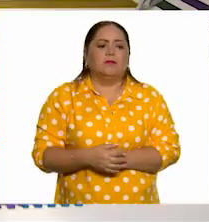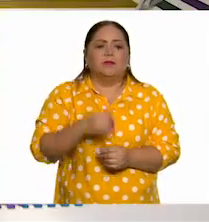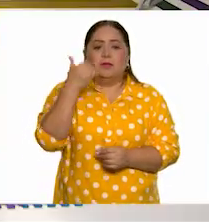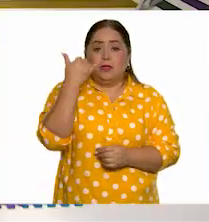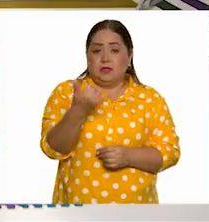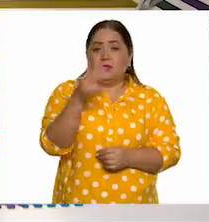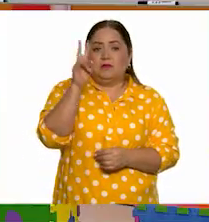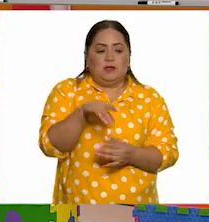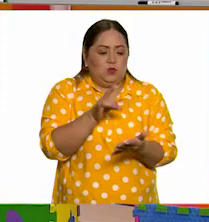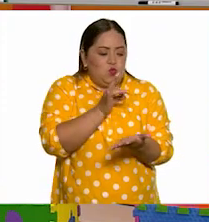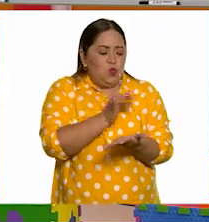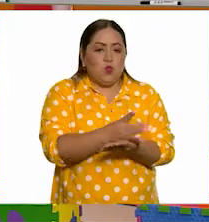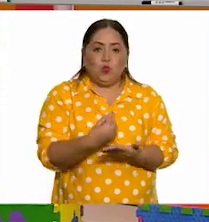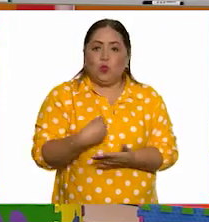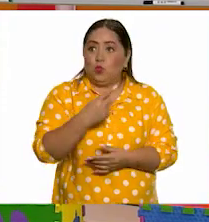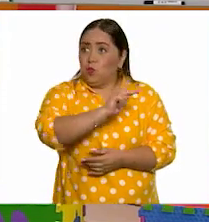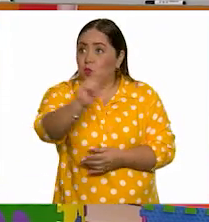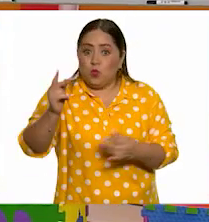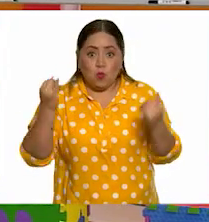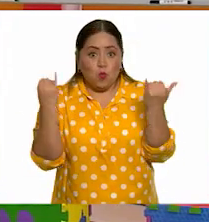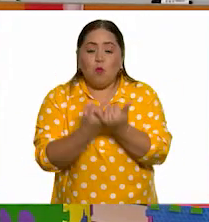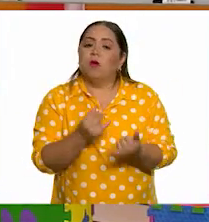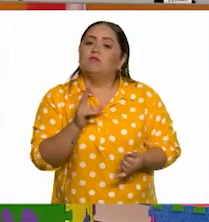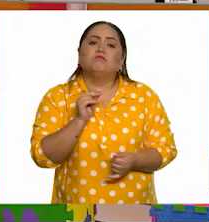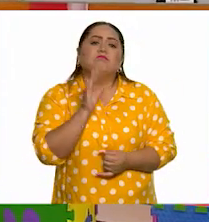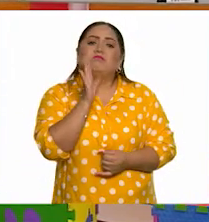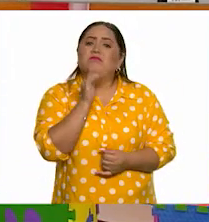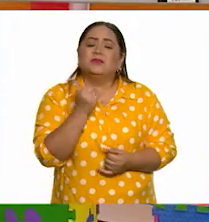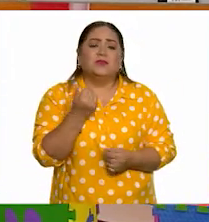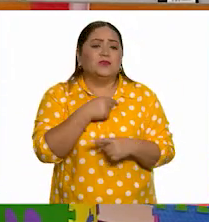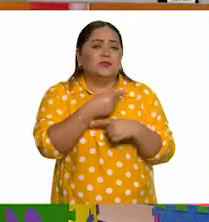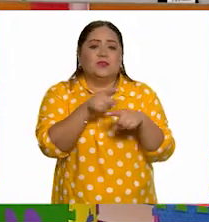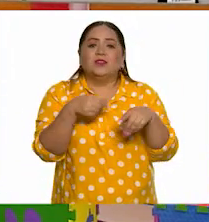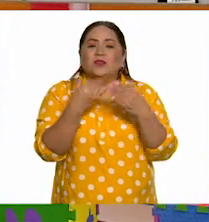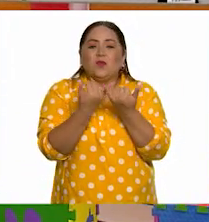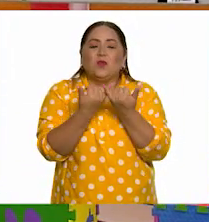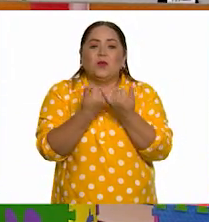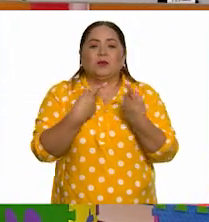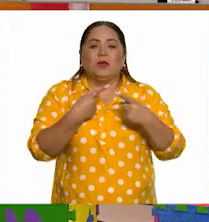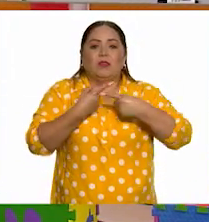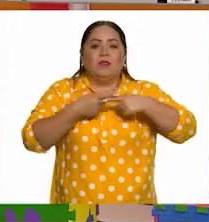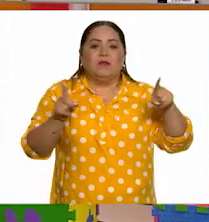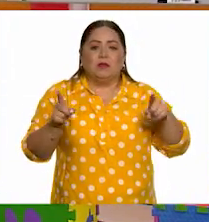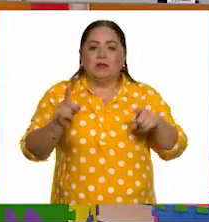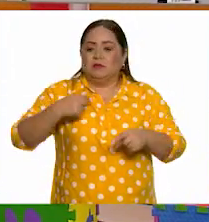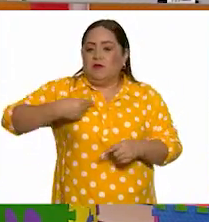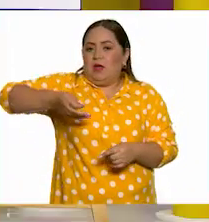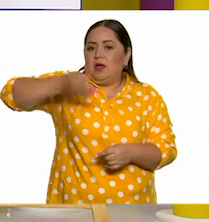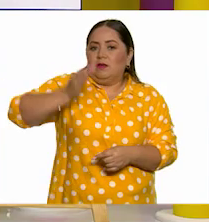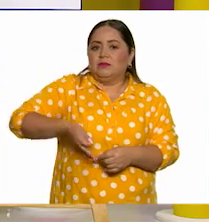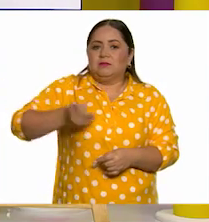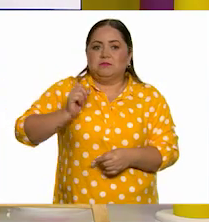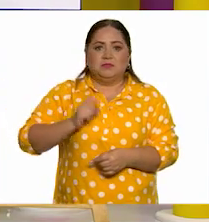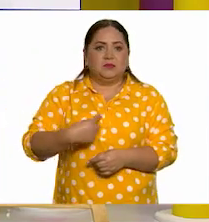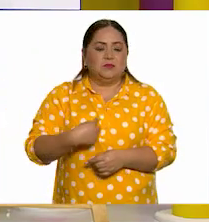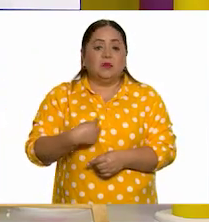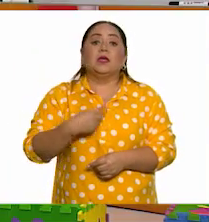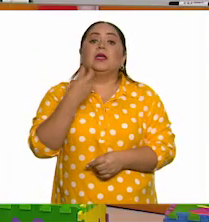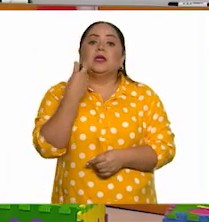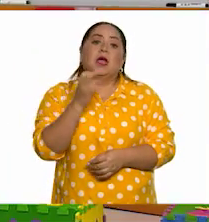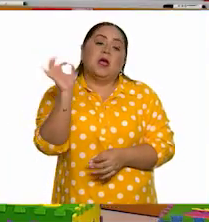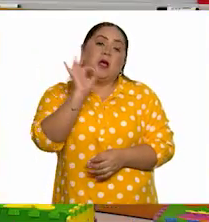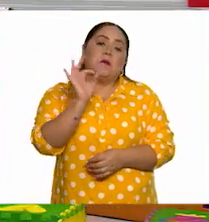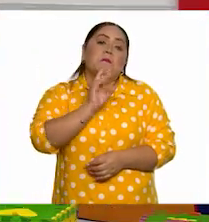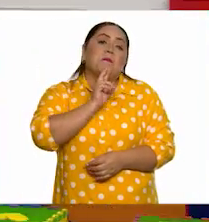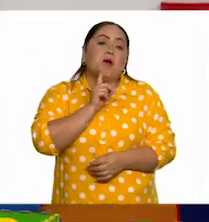además eres único. Así es. No hay nadie igual a ti. Y entonces acéptate tal y como eres. Tal como somos, sí. Y entonces a lo